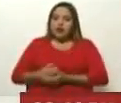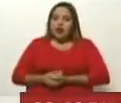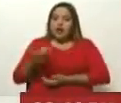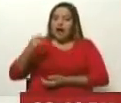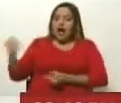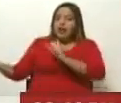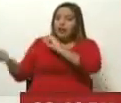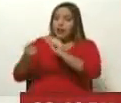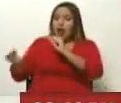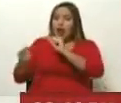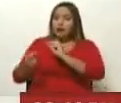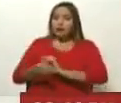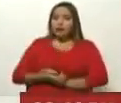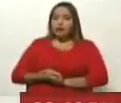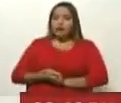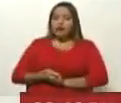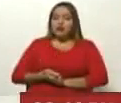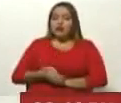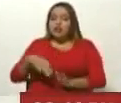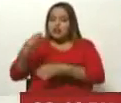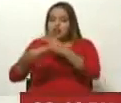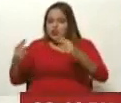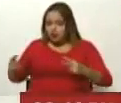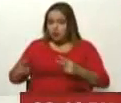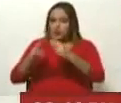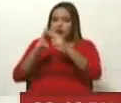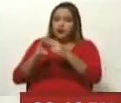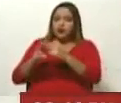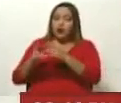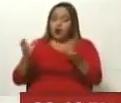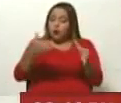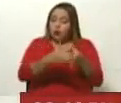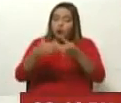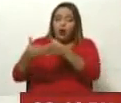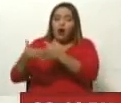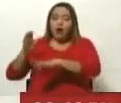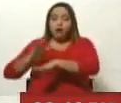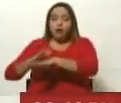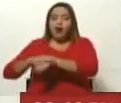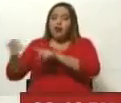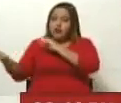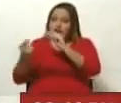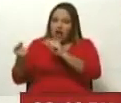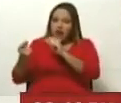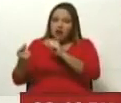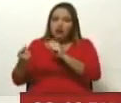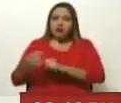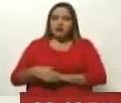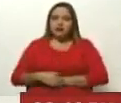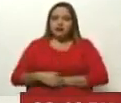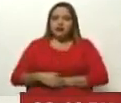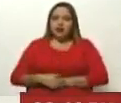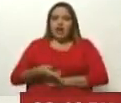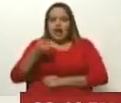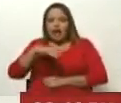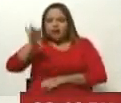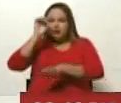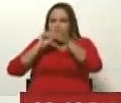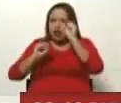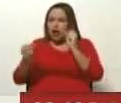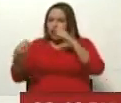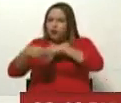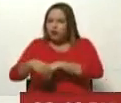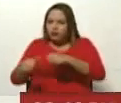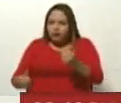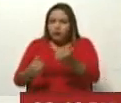el diálogo y se imponga ese encuentro entre las partes, porque en el diálogo no nada más se están entendiendo los acuerdos a favor